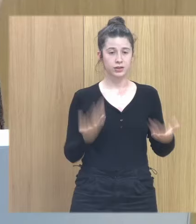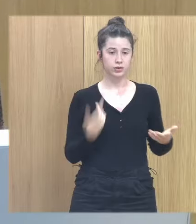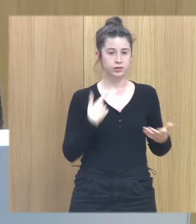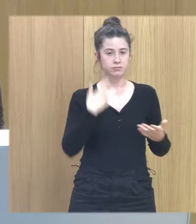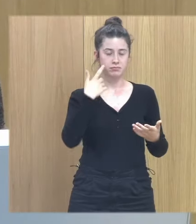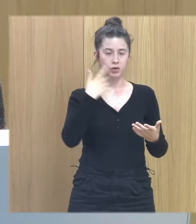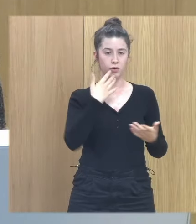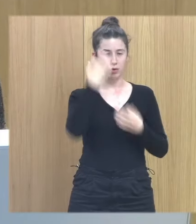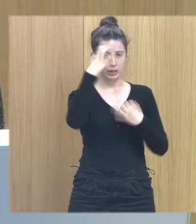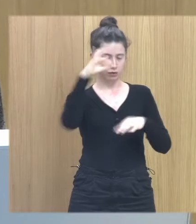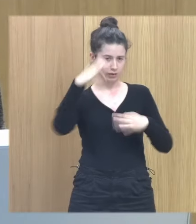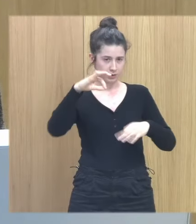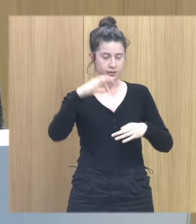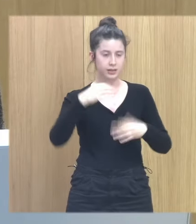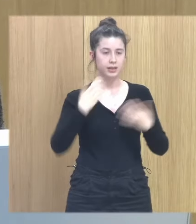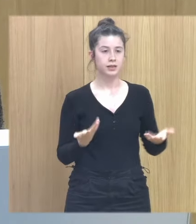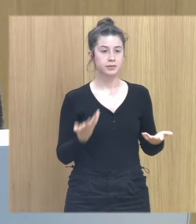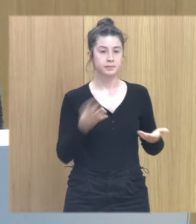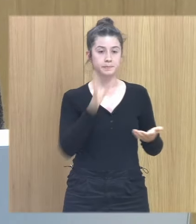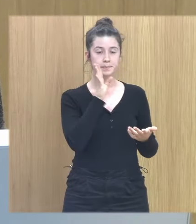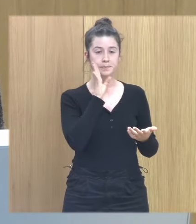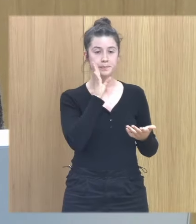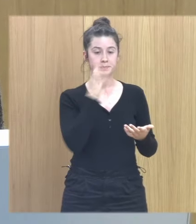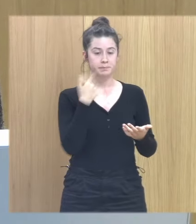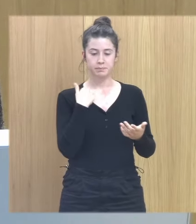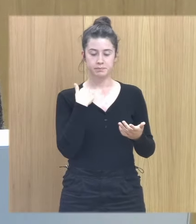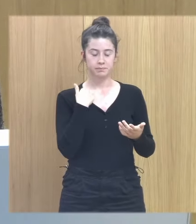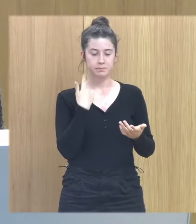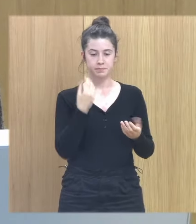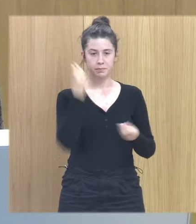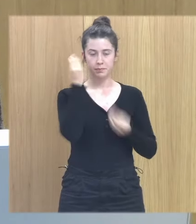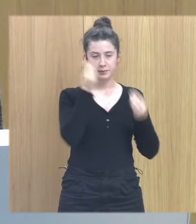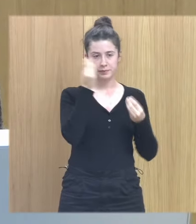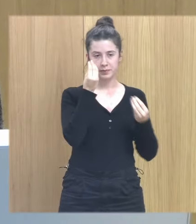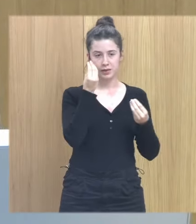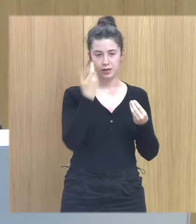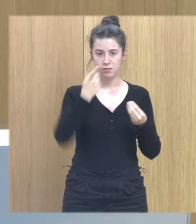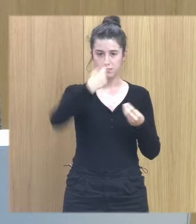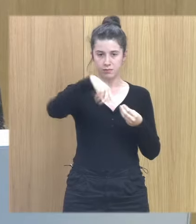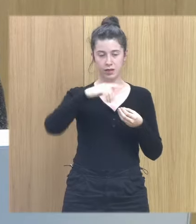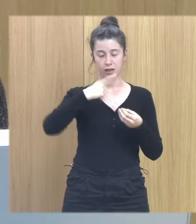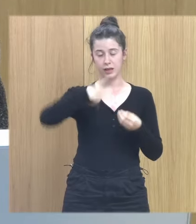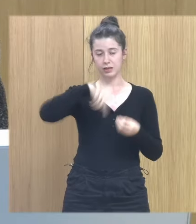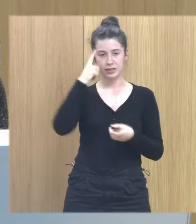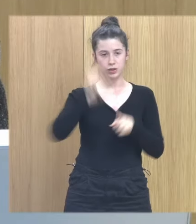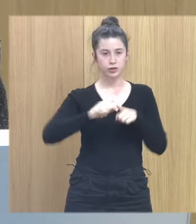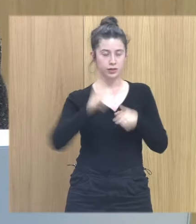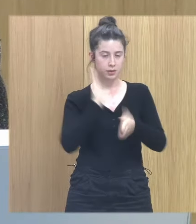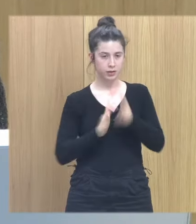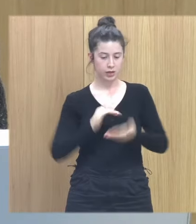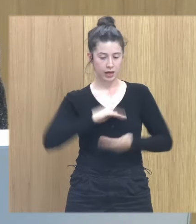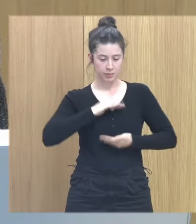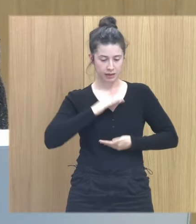inocente pero precisamente por eso defiendo claramente la capacidad que tenemos como psicoterapeutas de dar